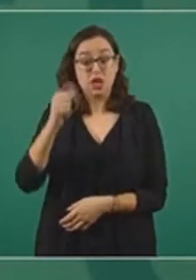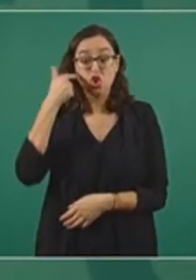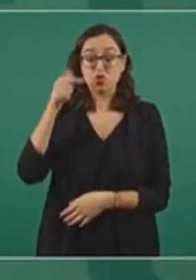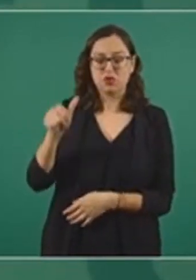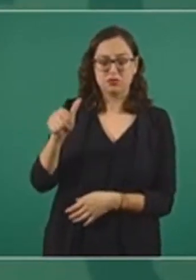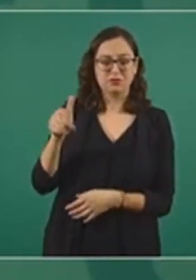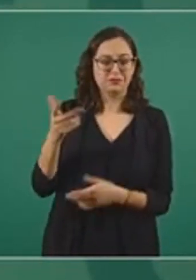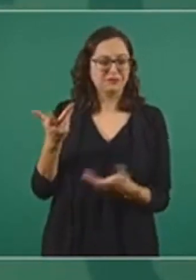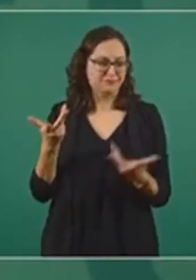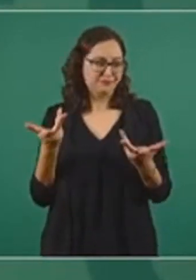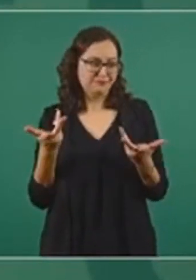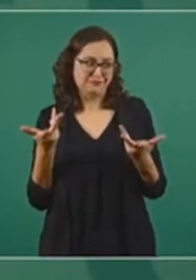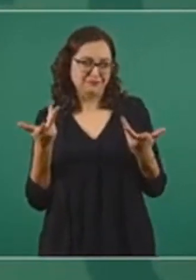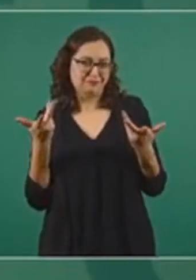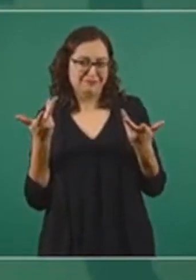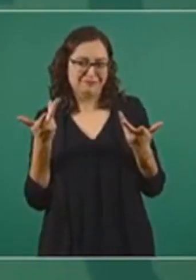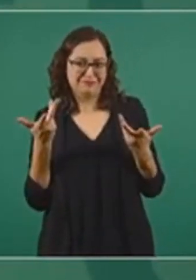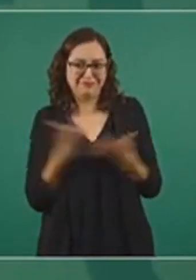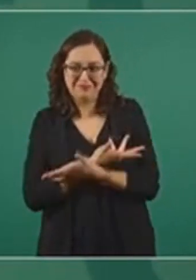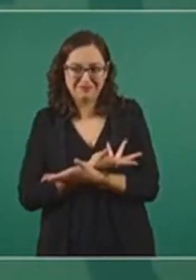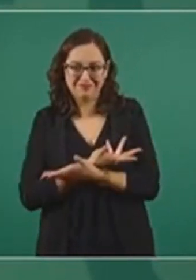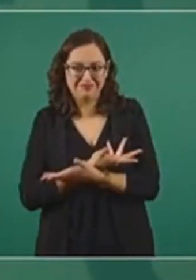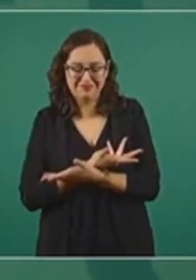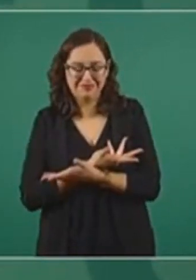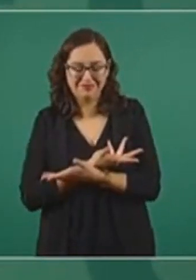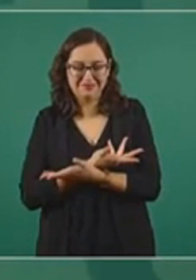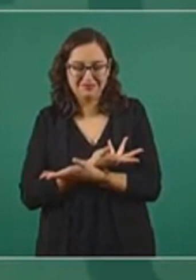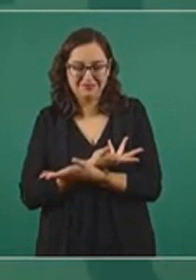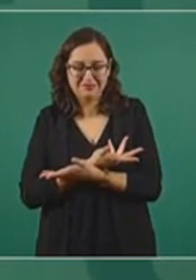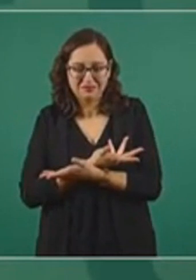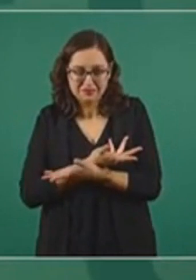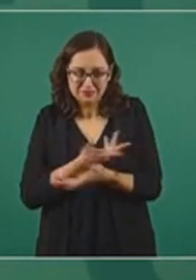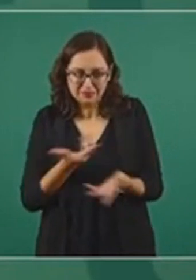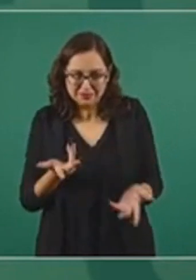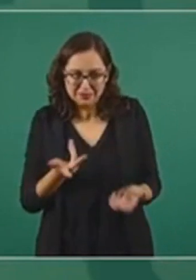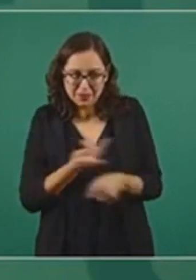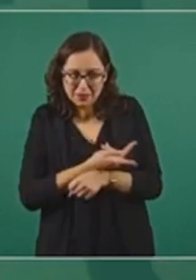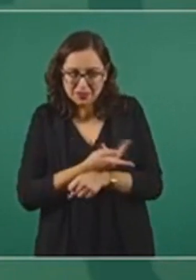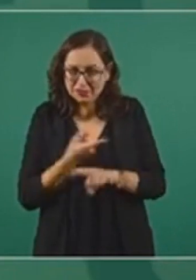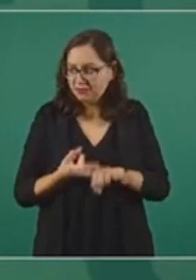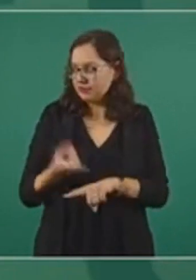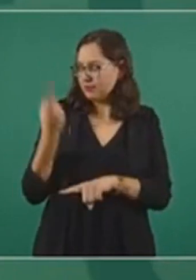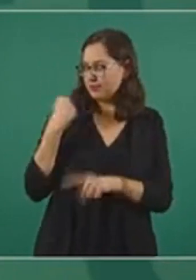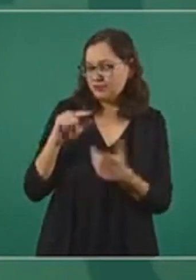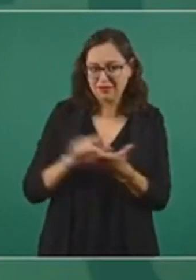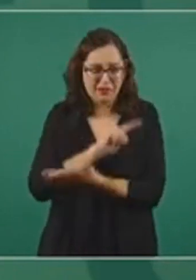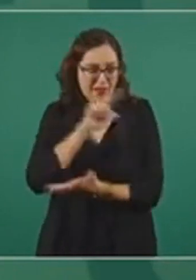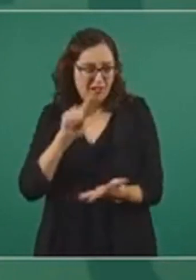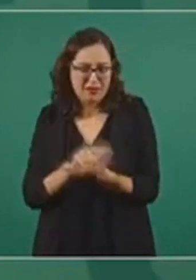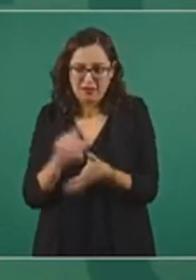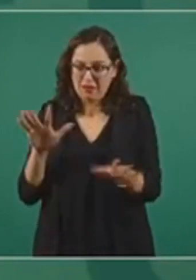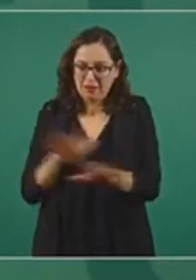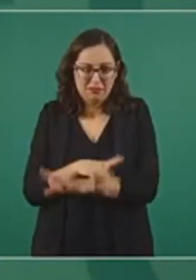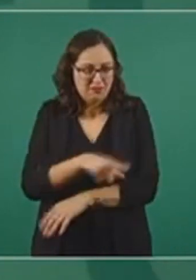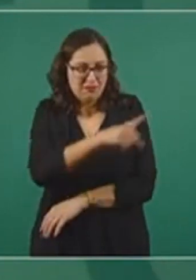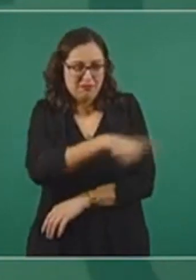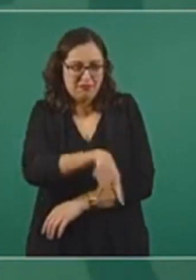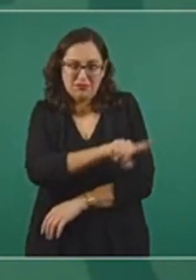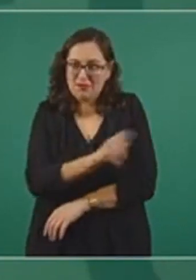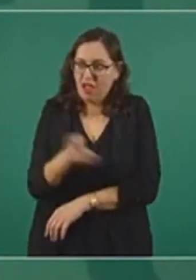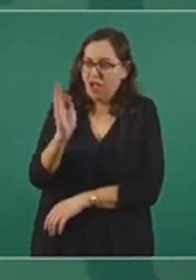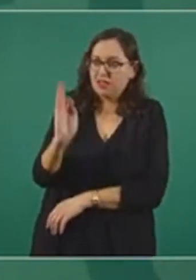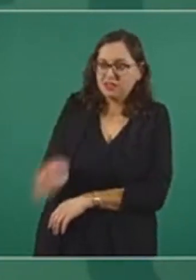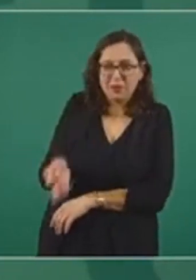tomando en cuenta que ya se llevó a cabo esa reforma. Y si nosotros